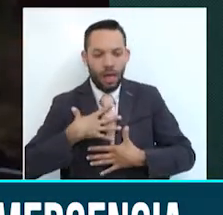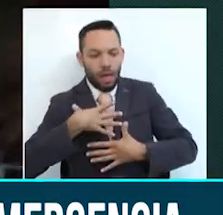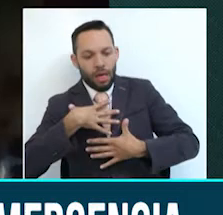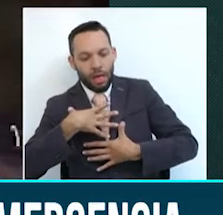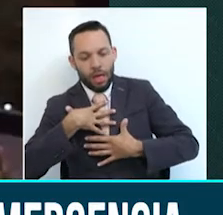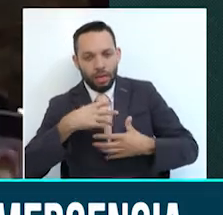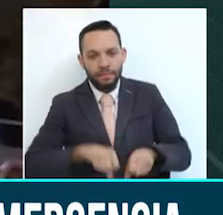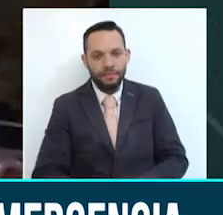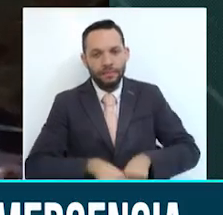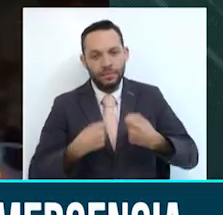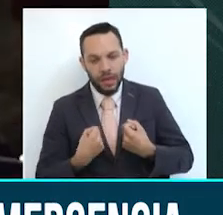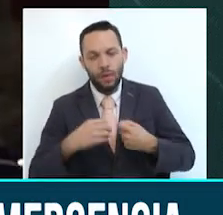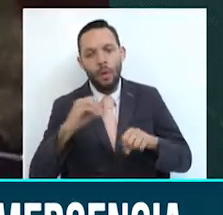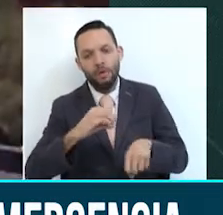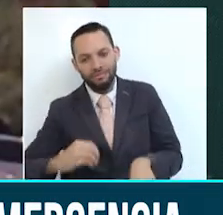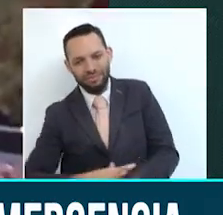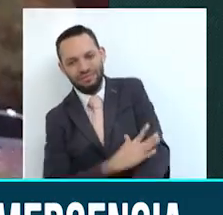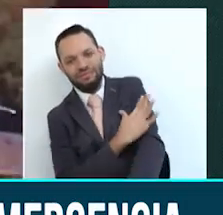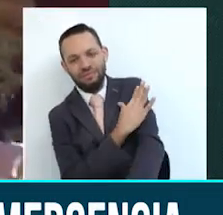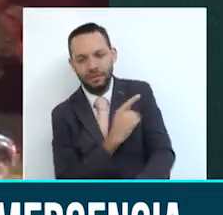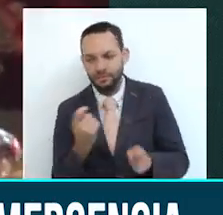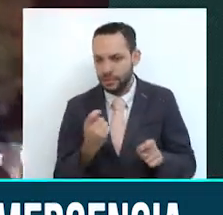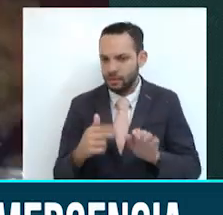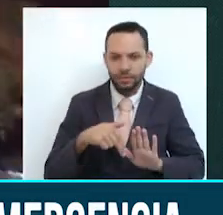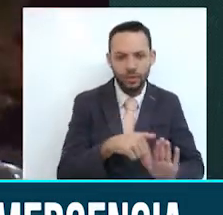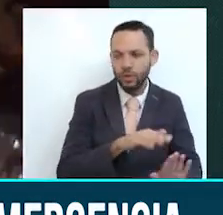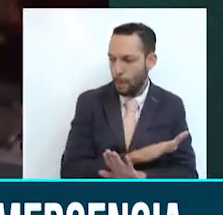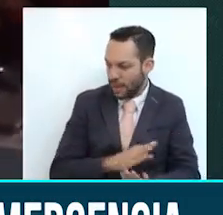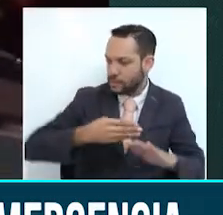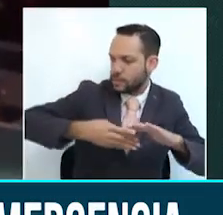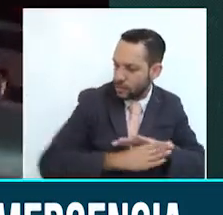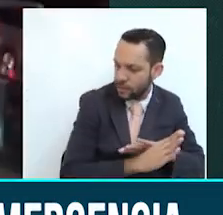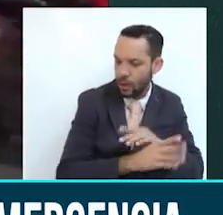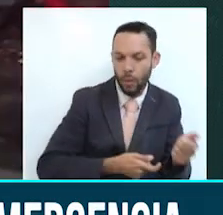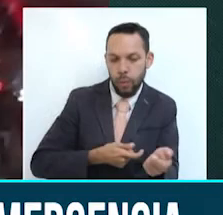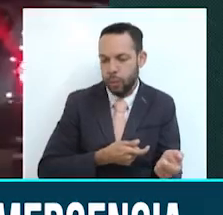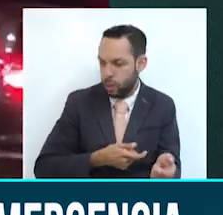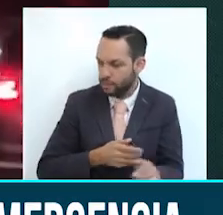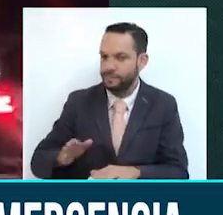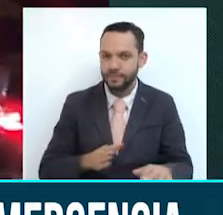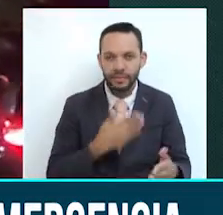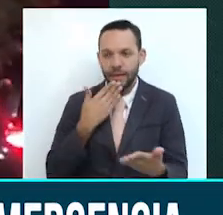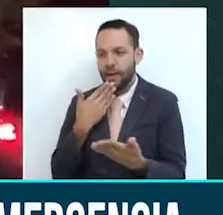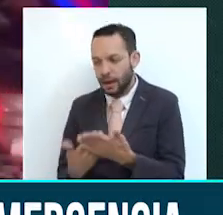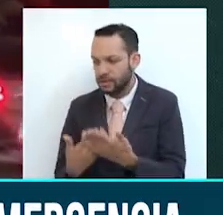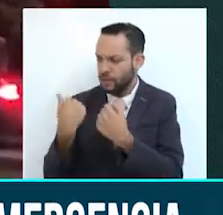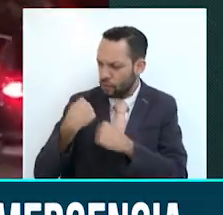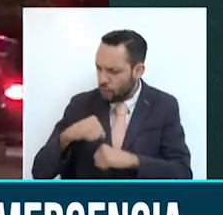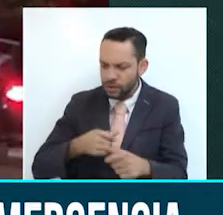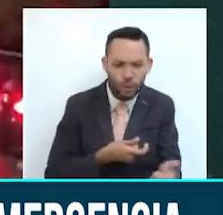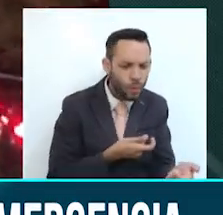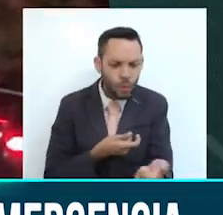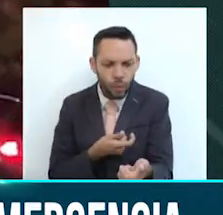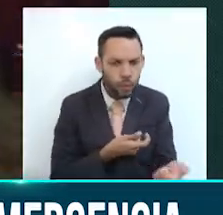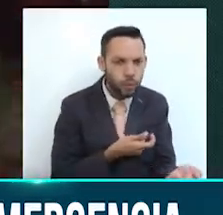cual no se permite el ingreso, simplemente entidades de respuesta a emergencia. Muchísimas gracias por su atención. Sabemos que están obviamente hasta ahora tratando de atender